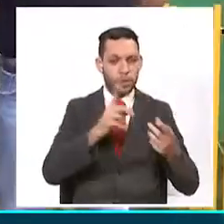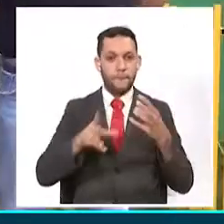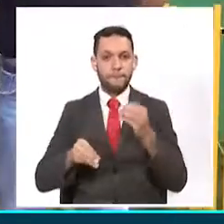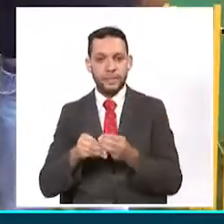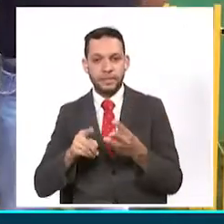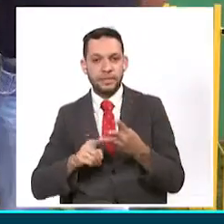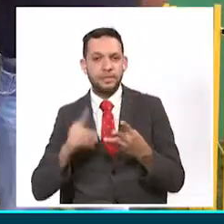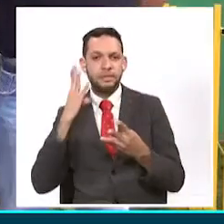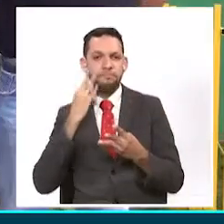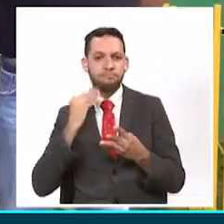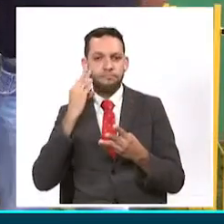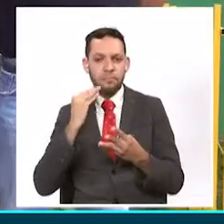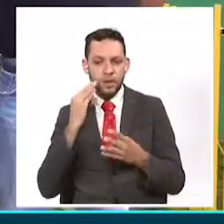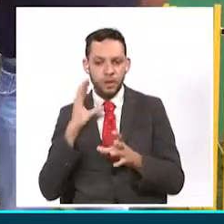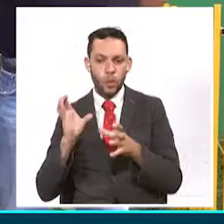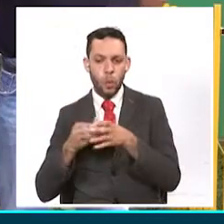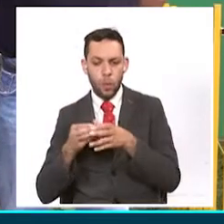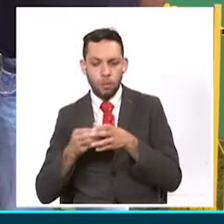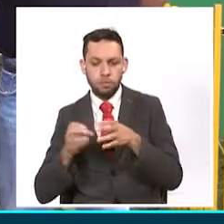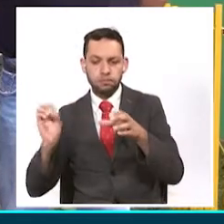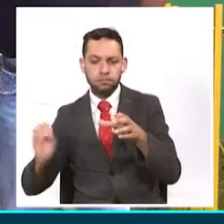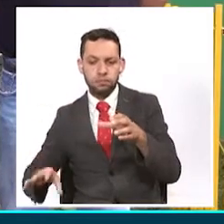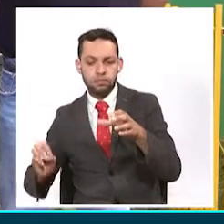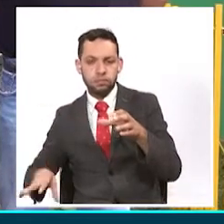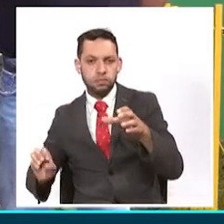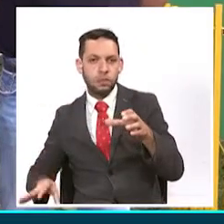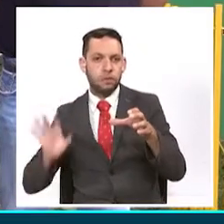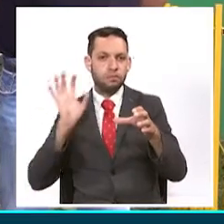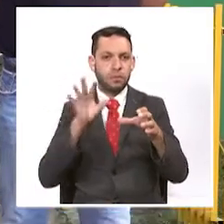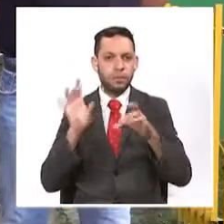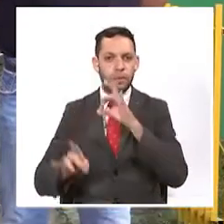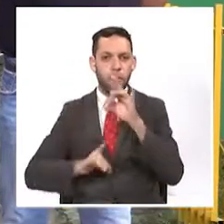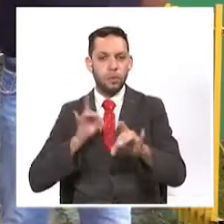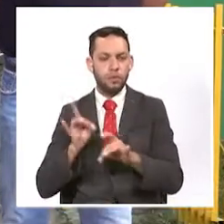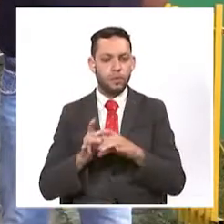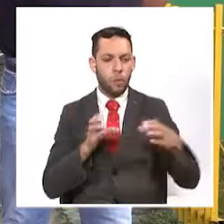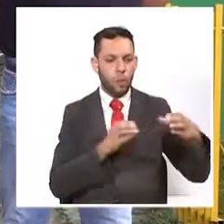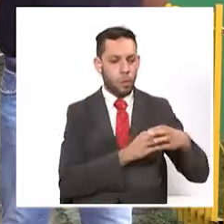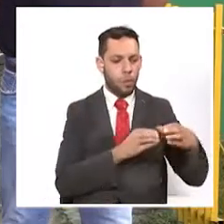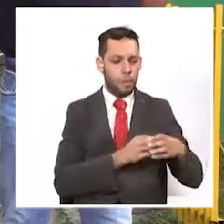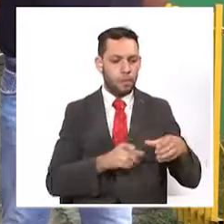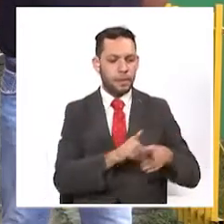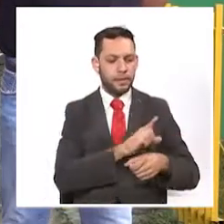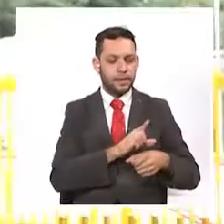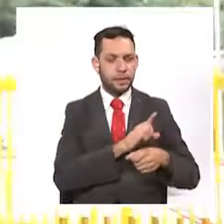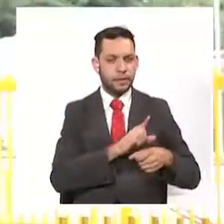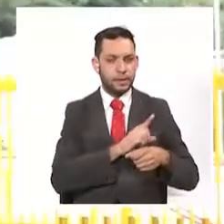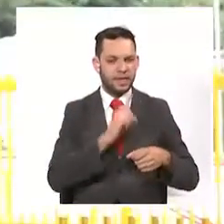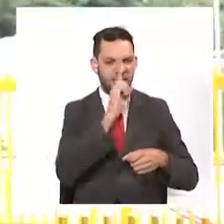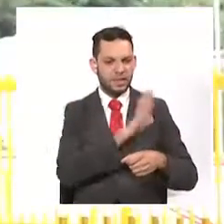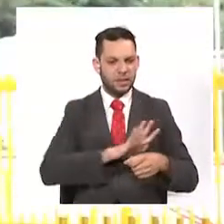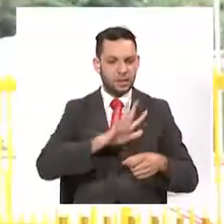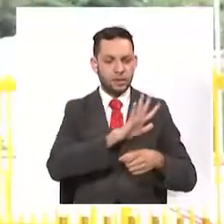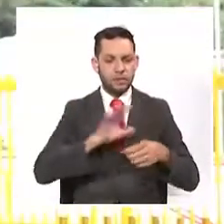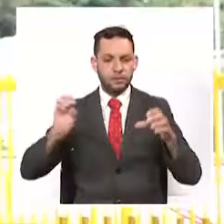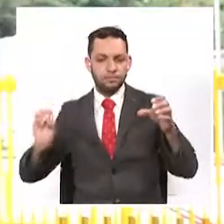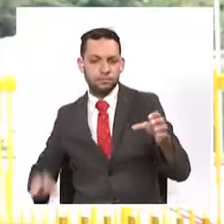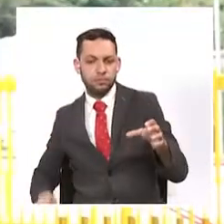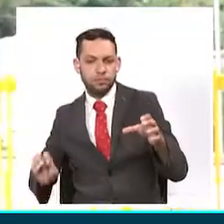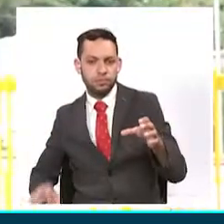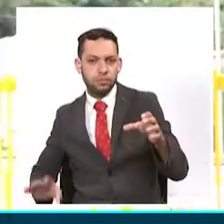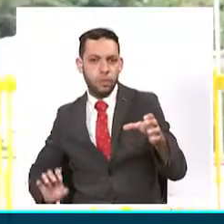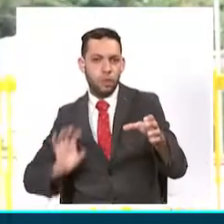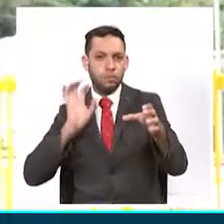son algunos de los aspectos que han sido inspeccionados por delegados de la División de Baloncesto Profesional de Colombia. Pienso que Armenia tiene un